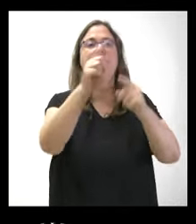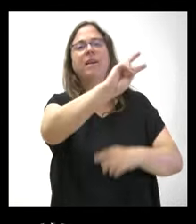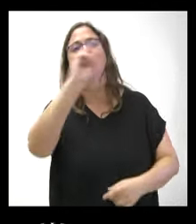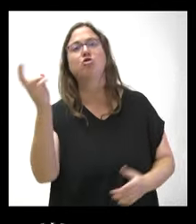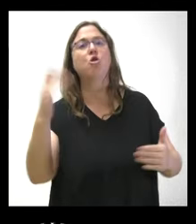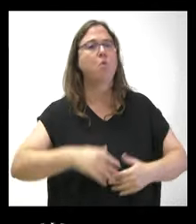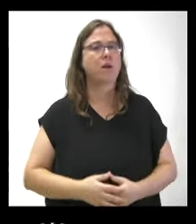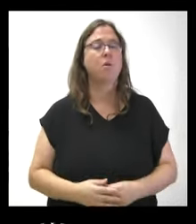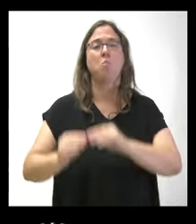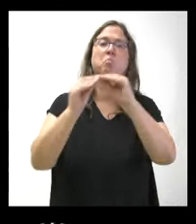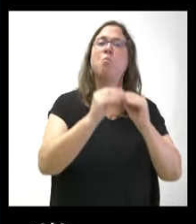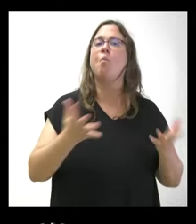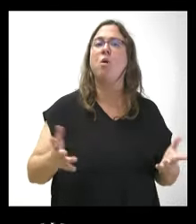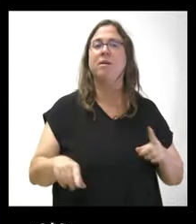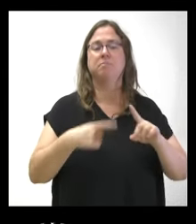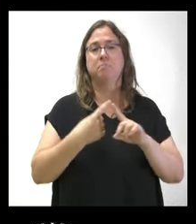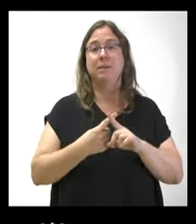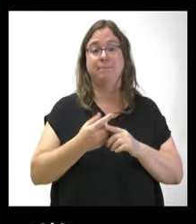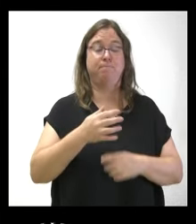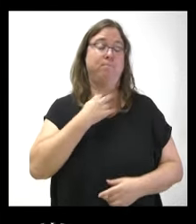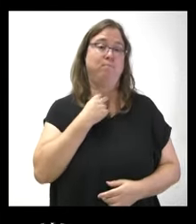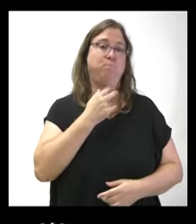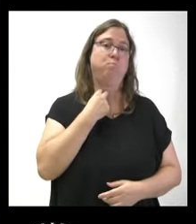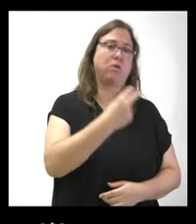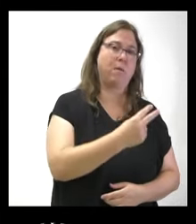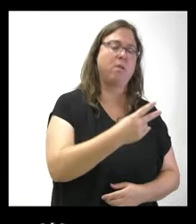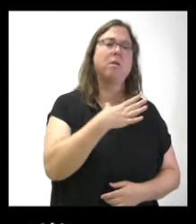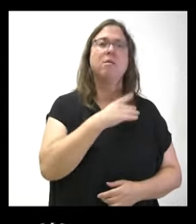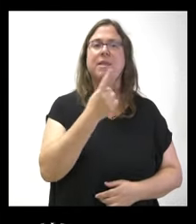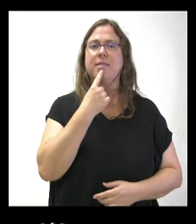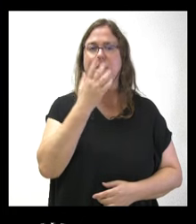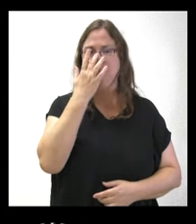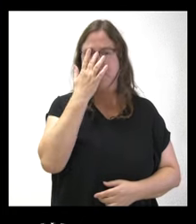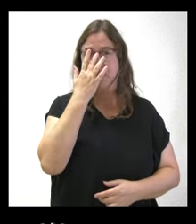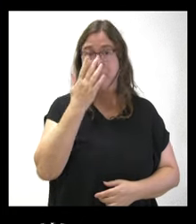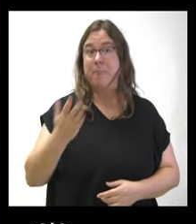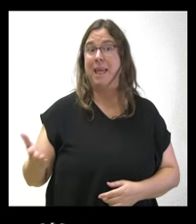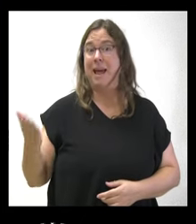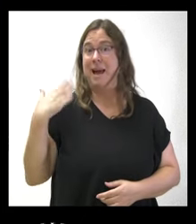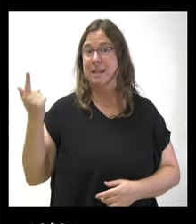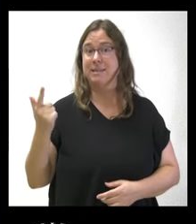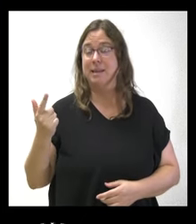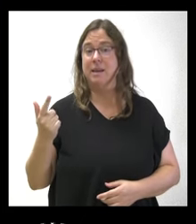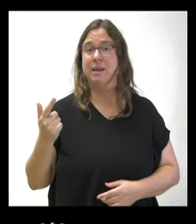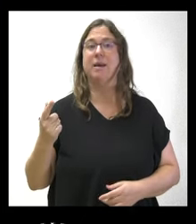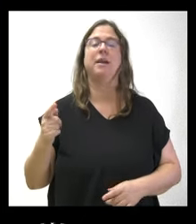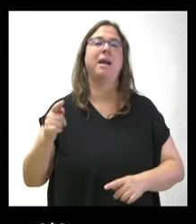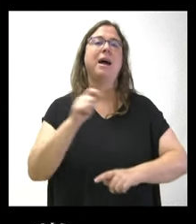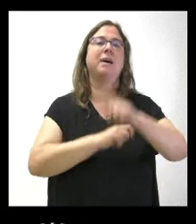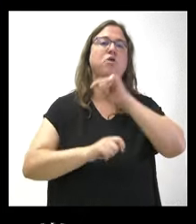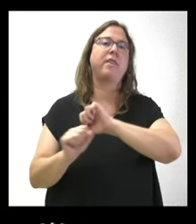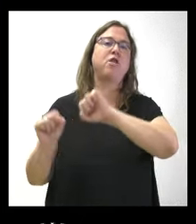comunidades. Y para el portavoz, no sé si nos puede fijar, ayer la Asociación del Defensor del Paciente